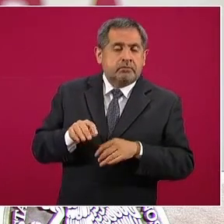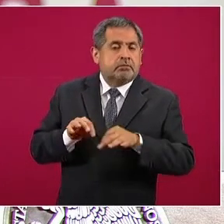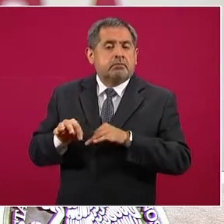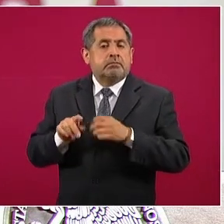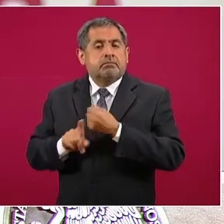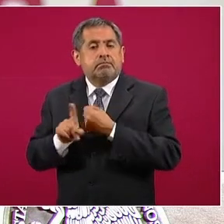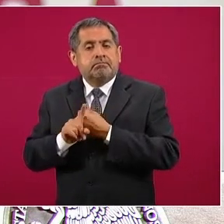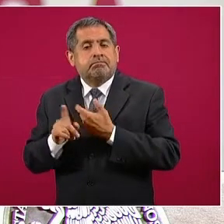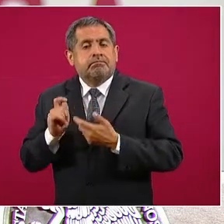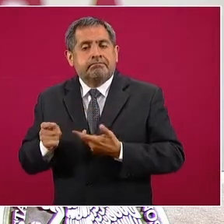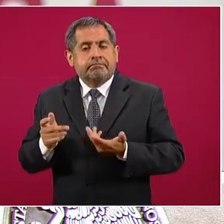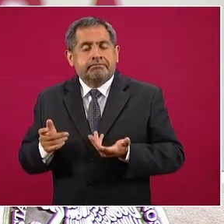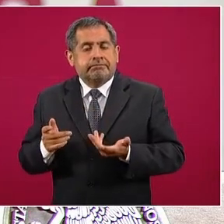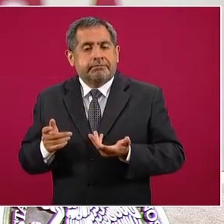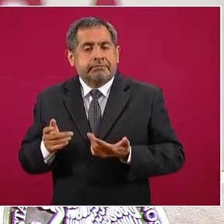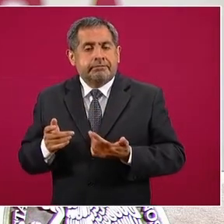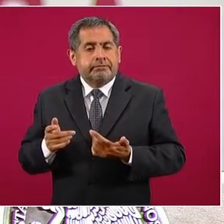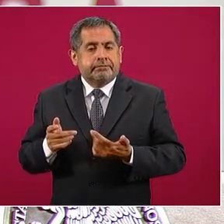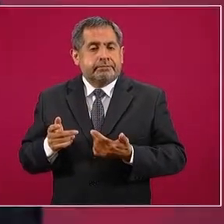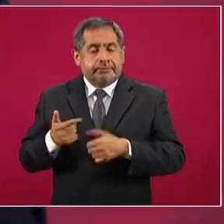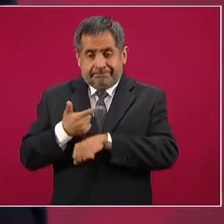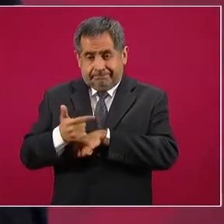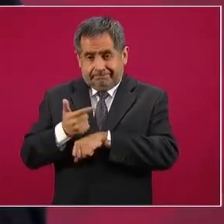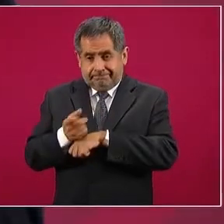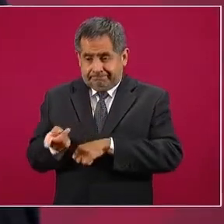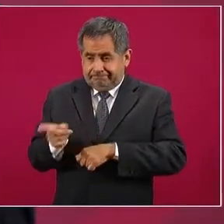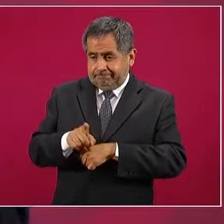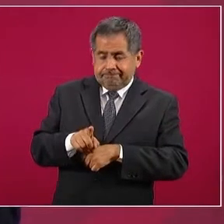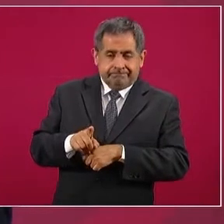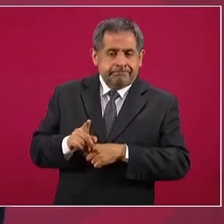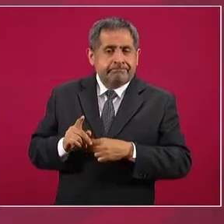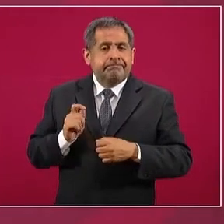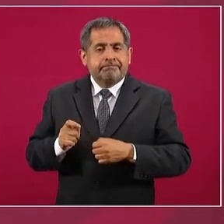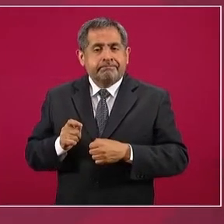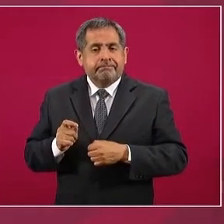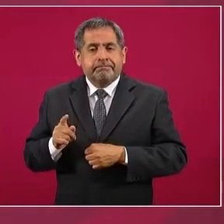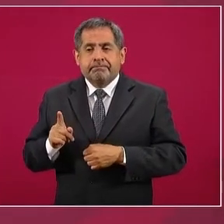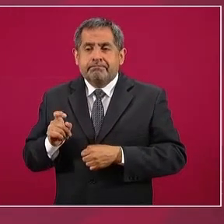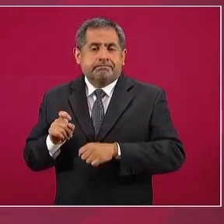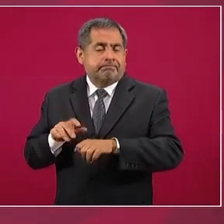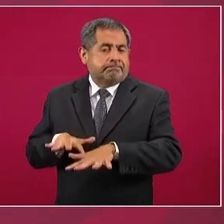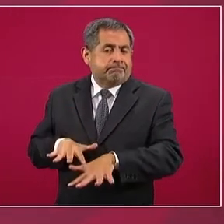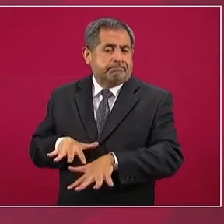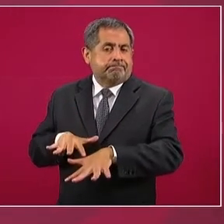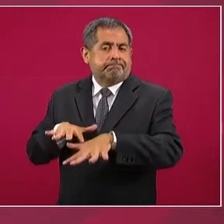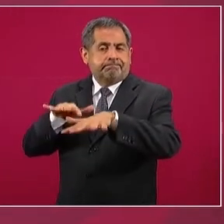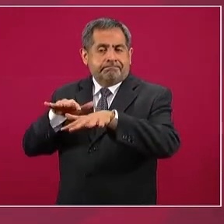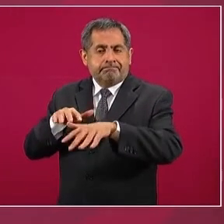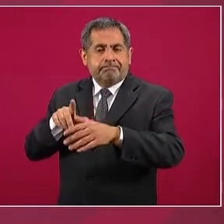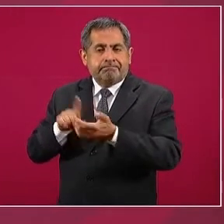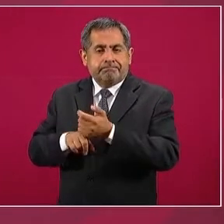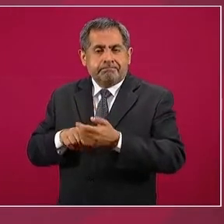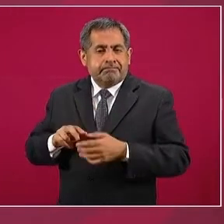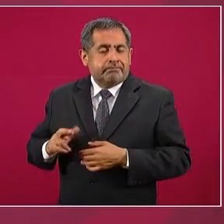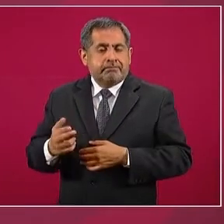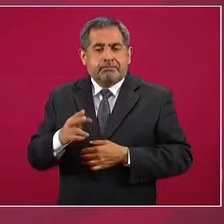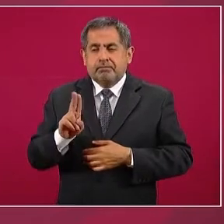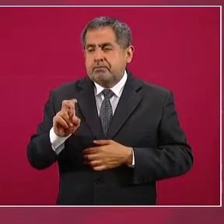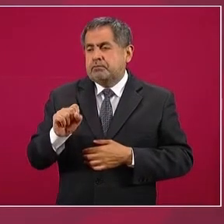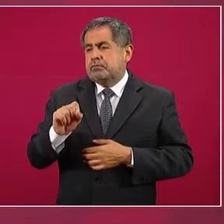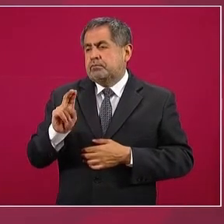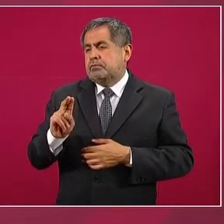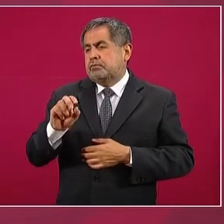por creciente en el río Sumacinta,